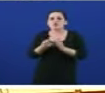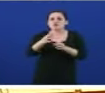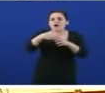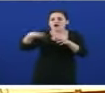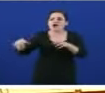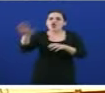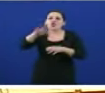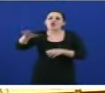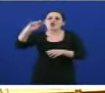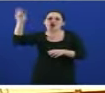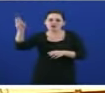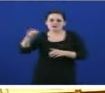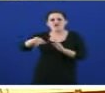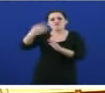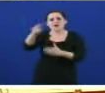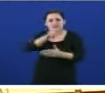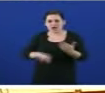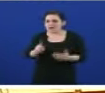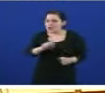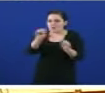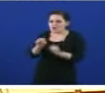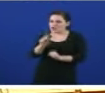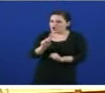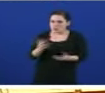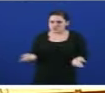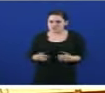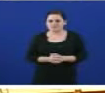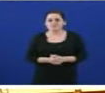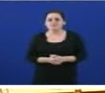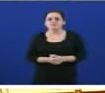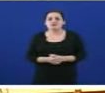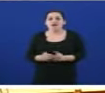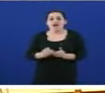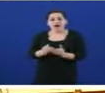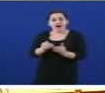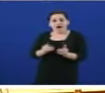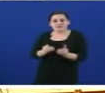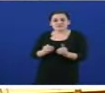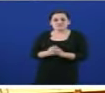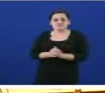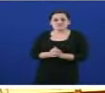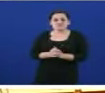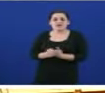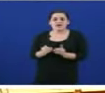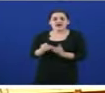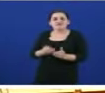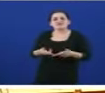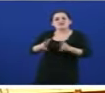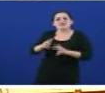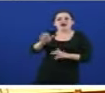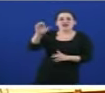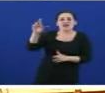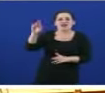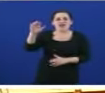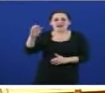fora do país. O caso de Caramelo é ben emblemático. Pouco antes de autorizar o expediente de regulación de